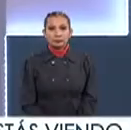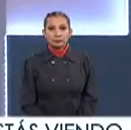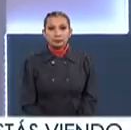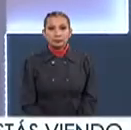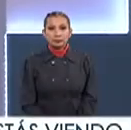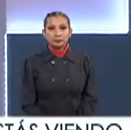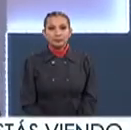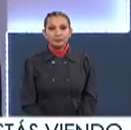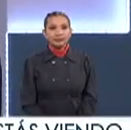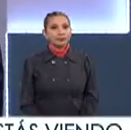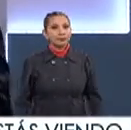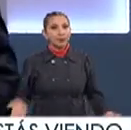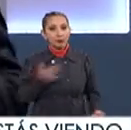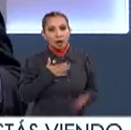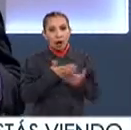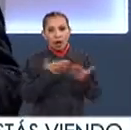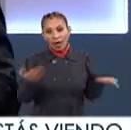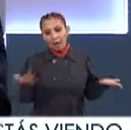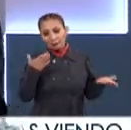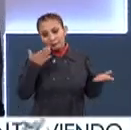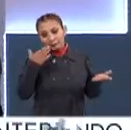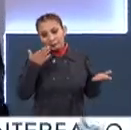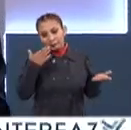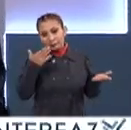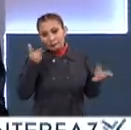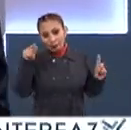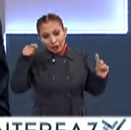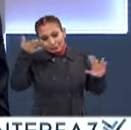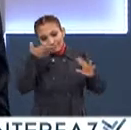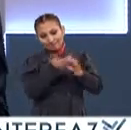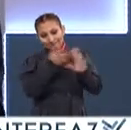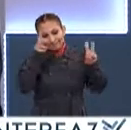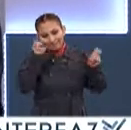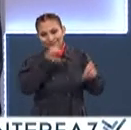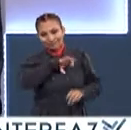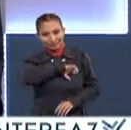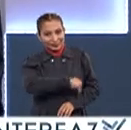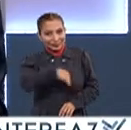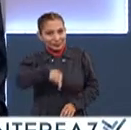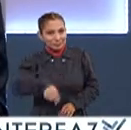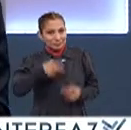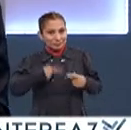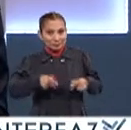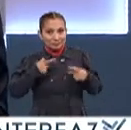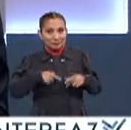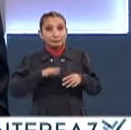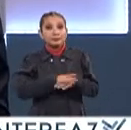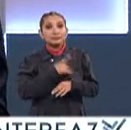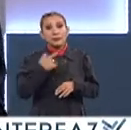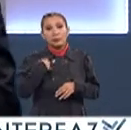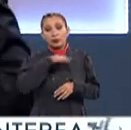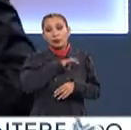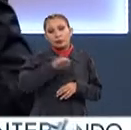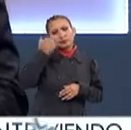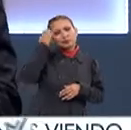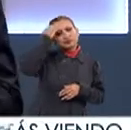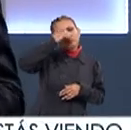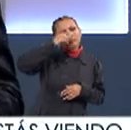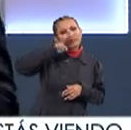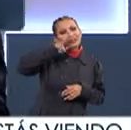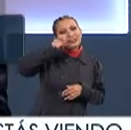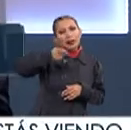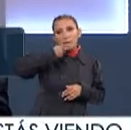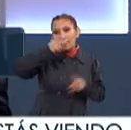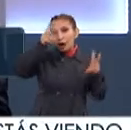Y bueno Llegamos una de las secciones favoritas De nuestra audiencia Porque podemos experimentar